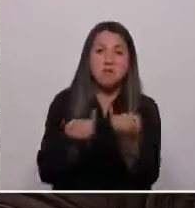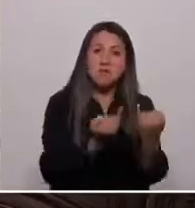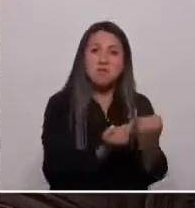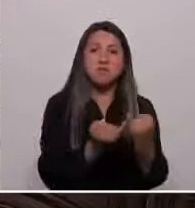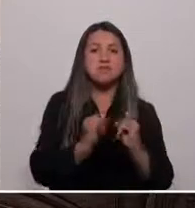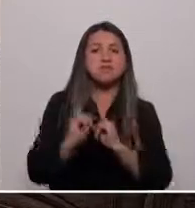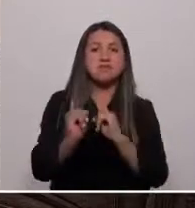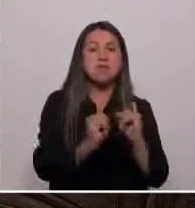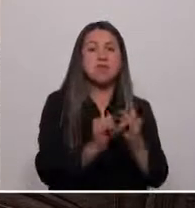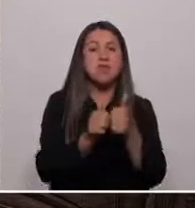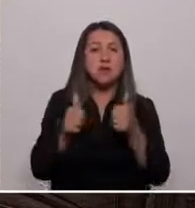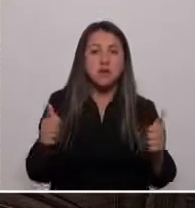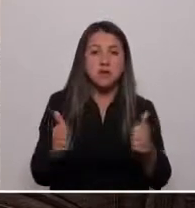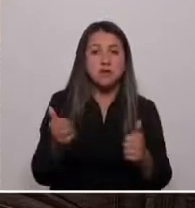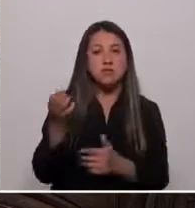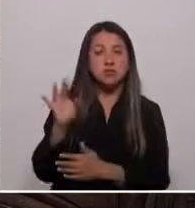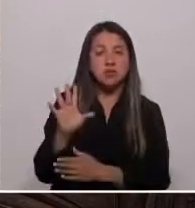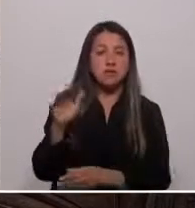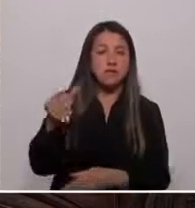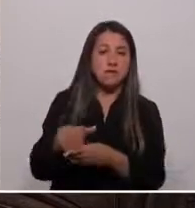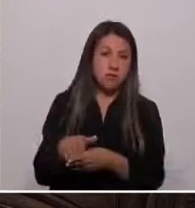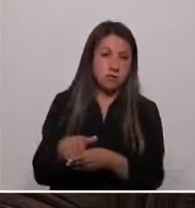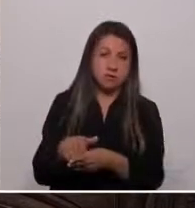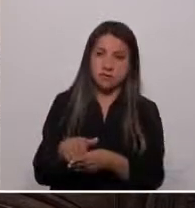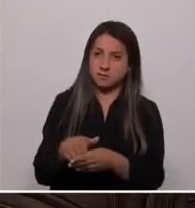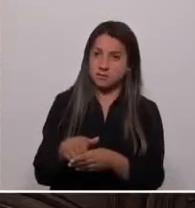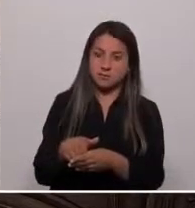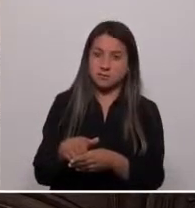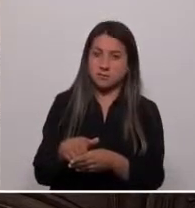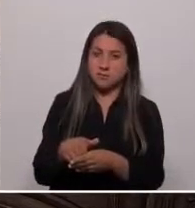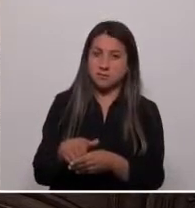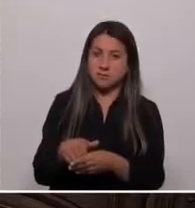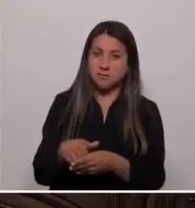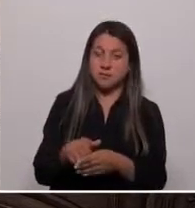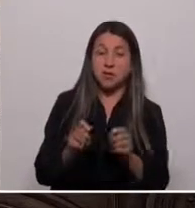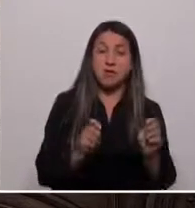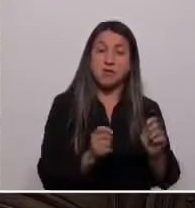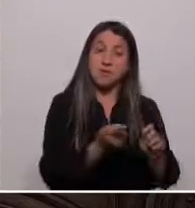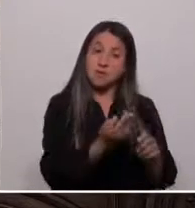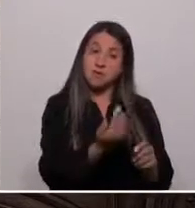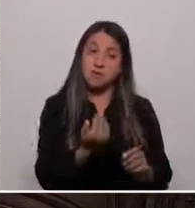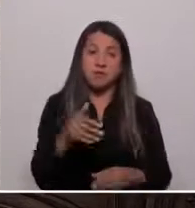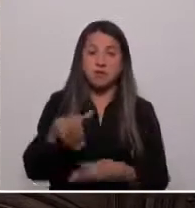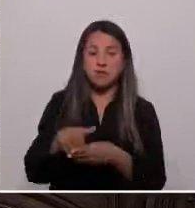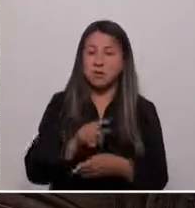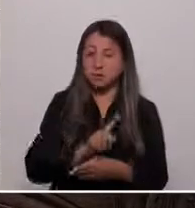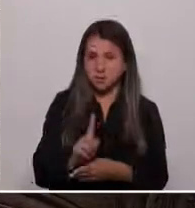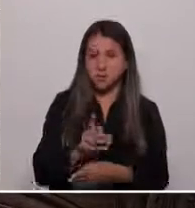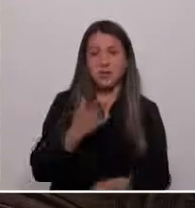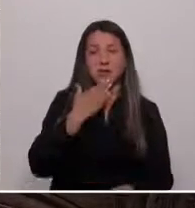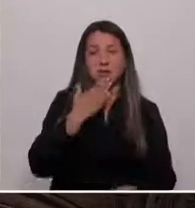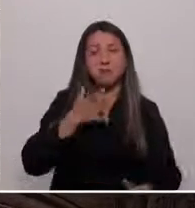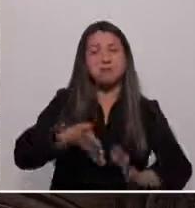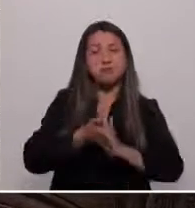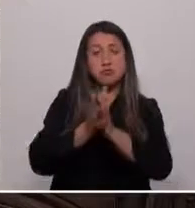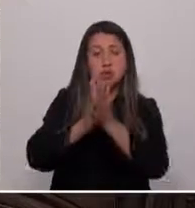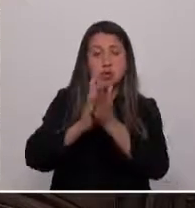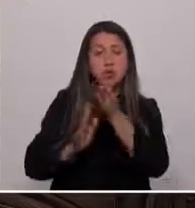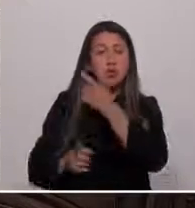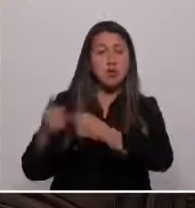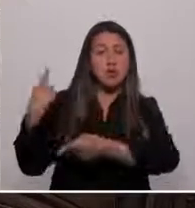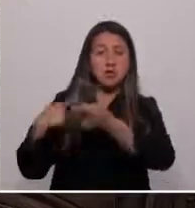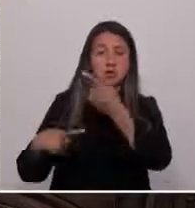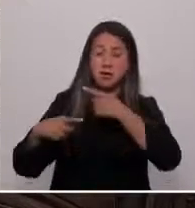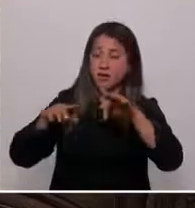y no solo voten por aquello que se les ofrece. Además, con toda la fuerza de una historia plagada de